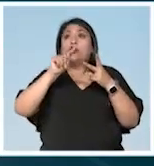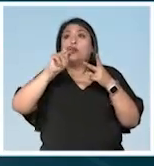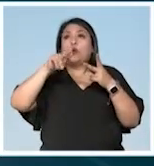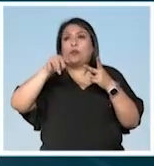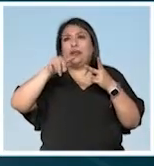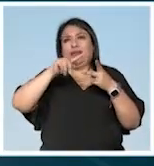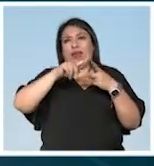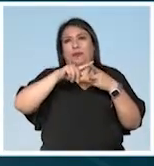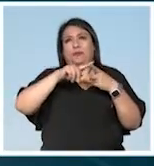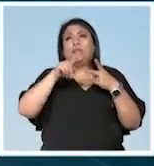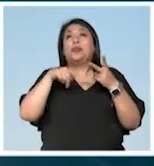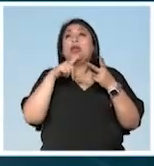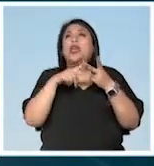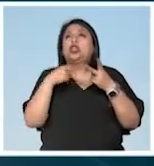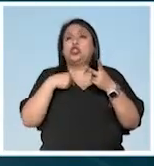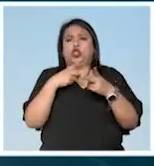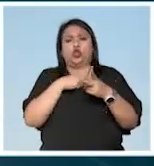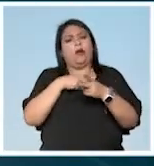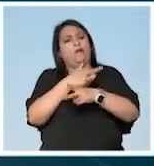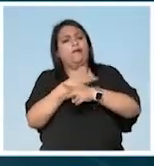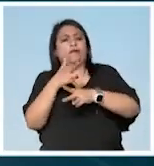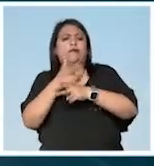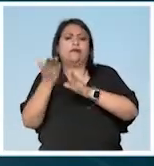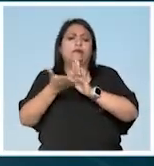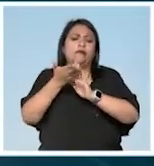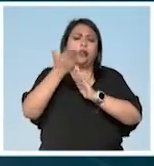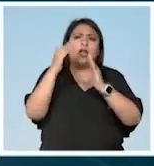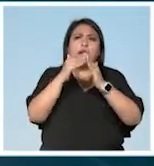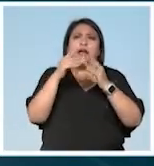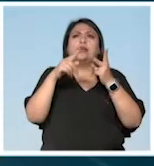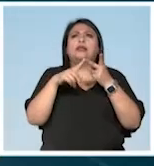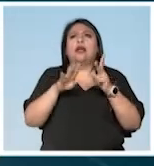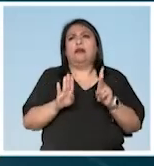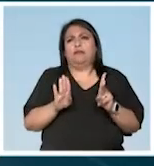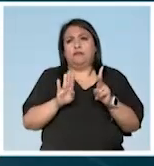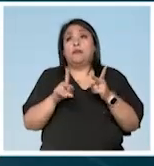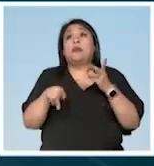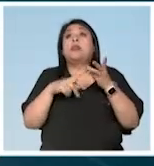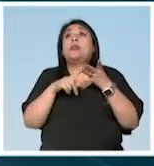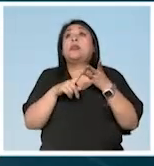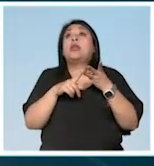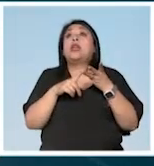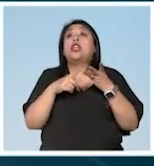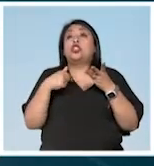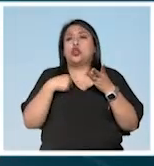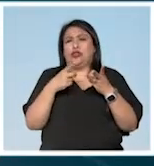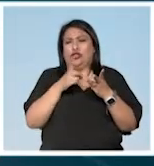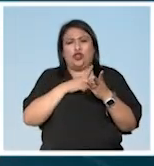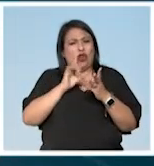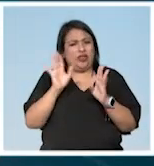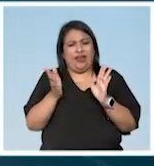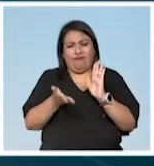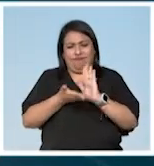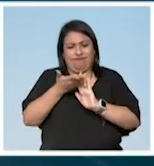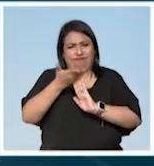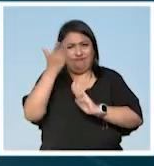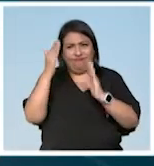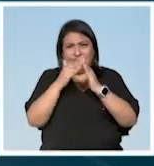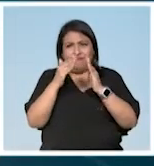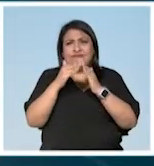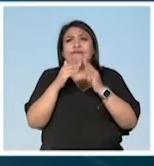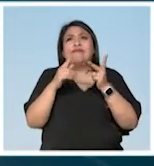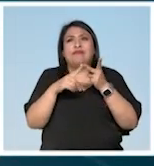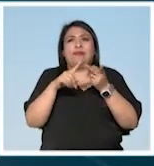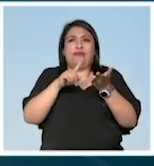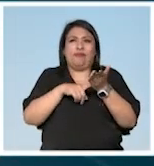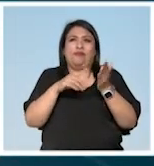de la vivienda, la autogestión de una casa, morfología de la vivienda y la autoconstrucción de una casa, edilicia